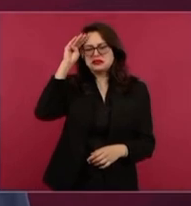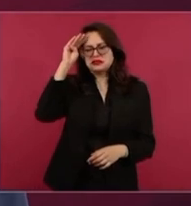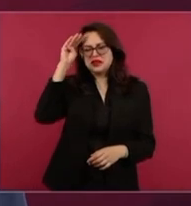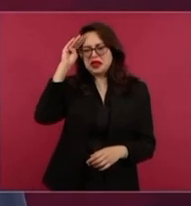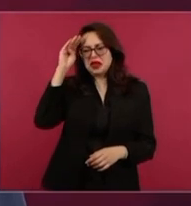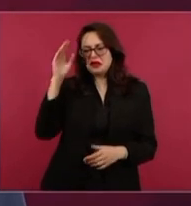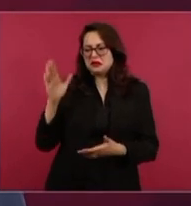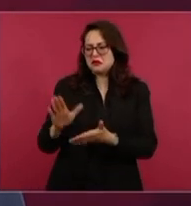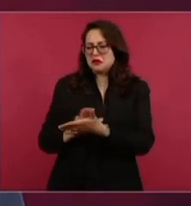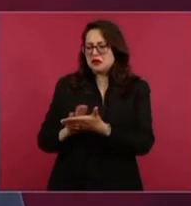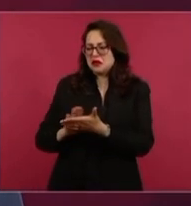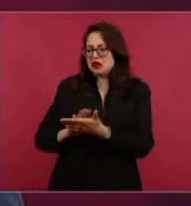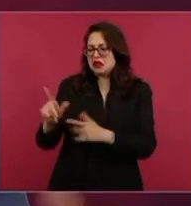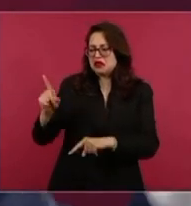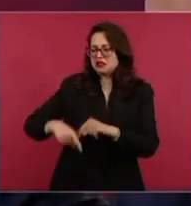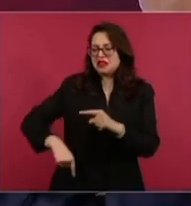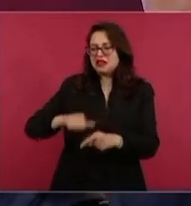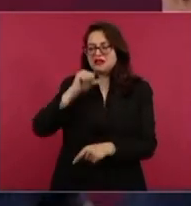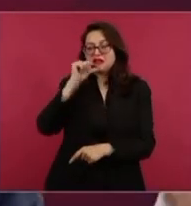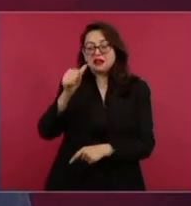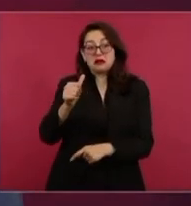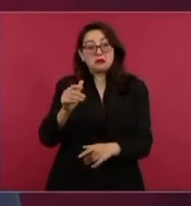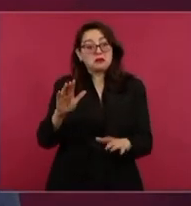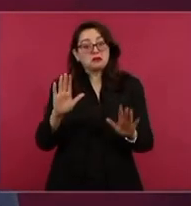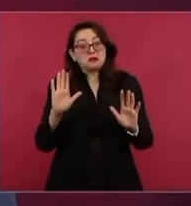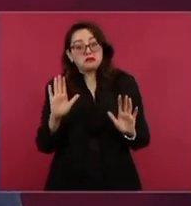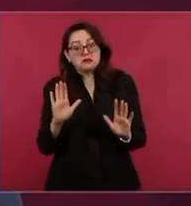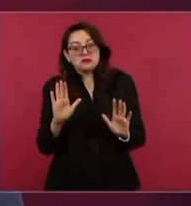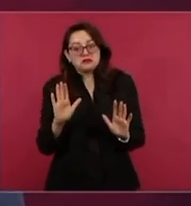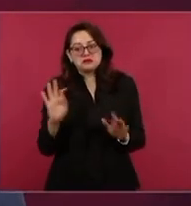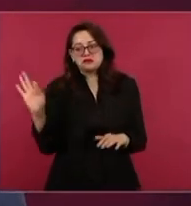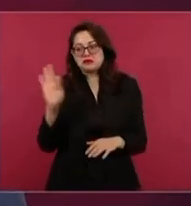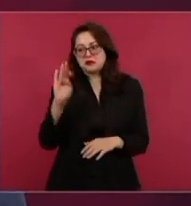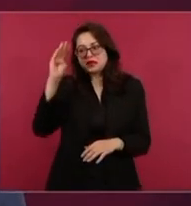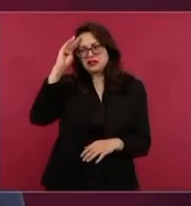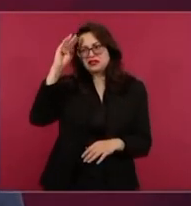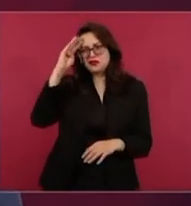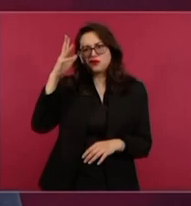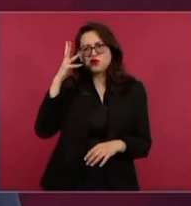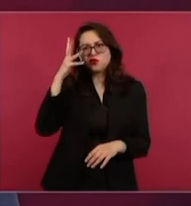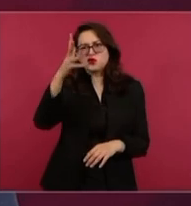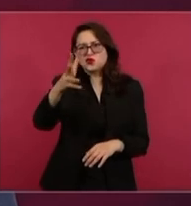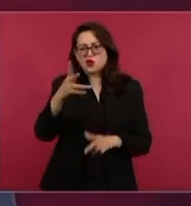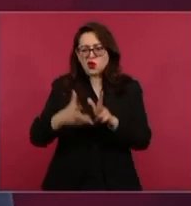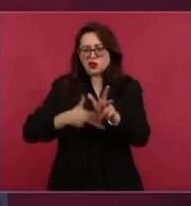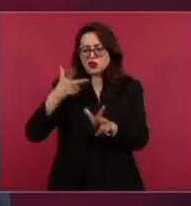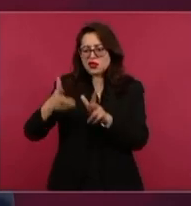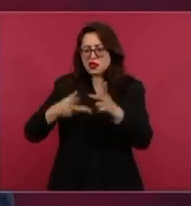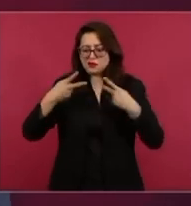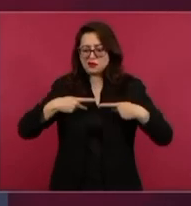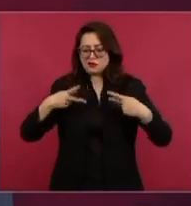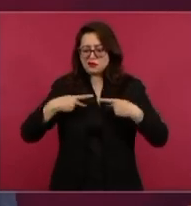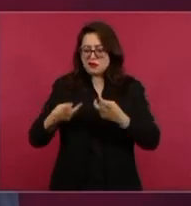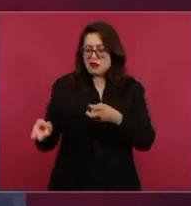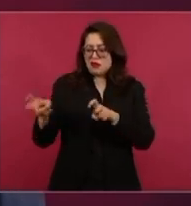que ayudan muchísimo, porque